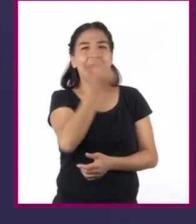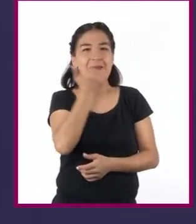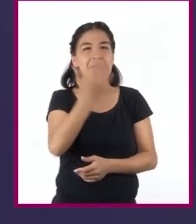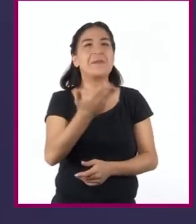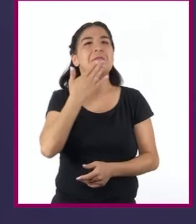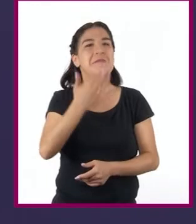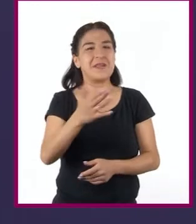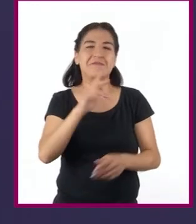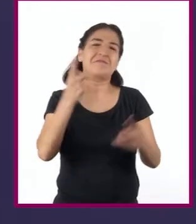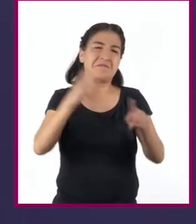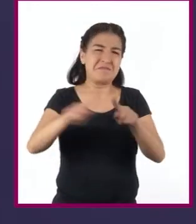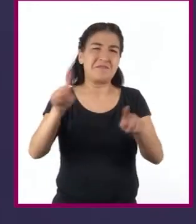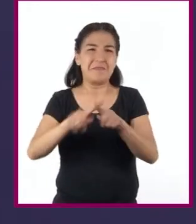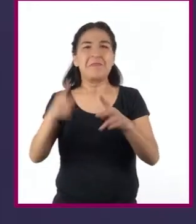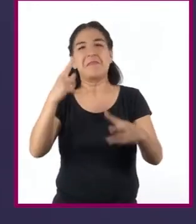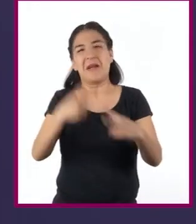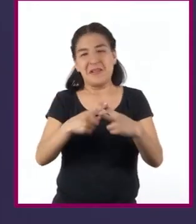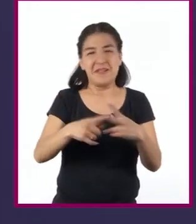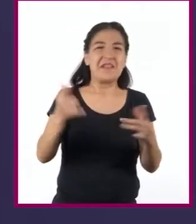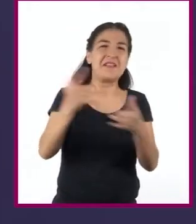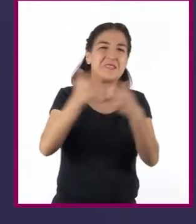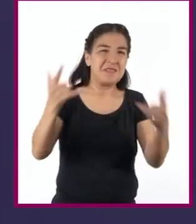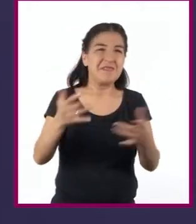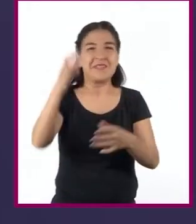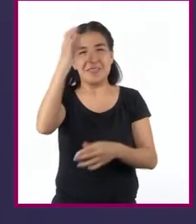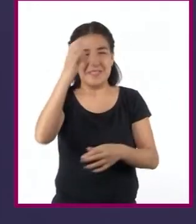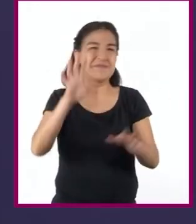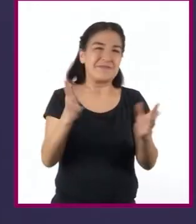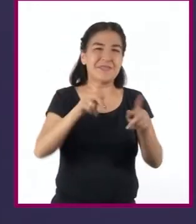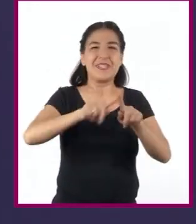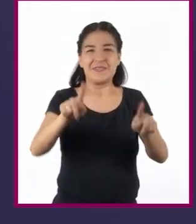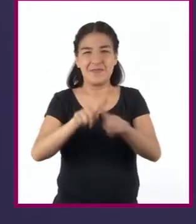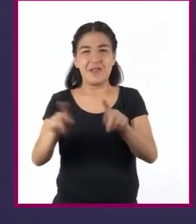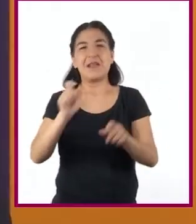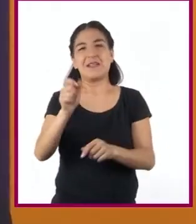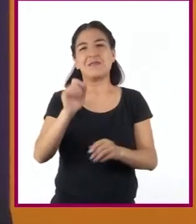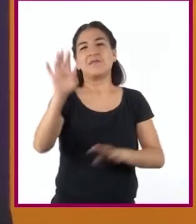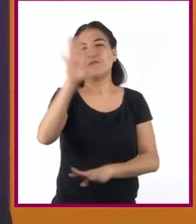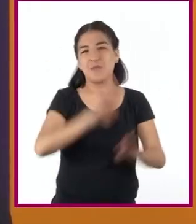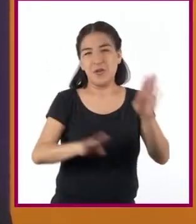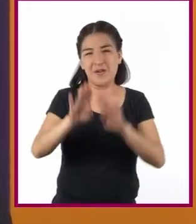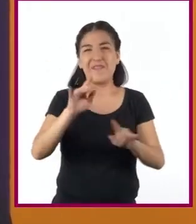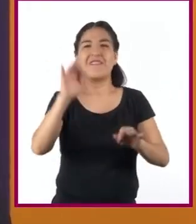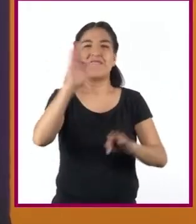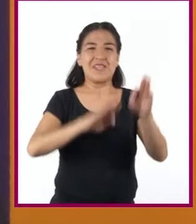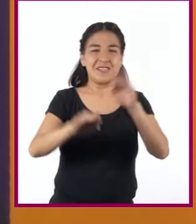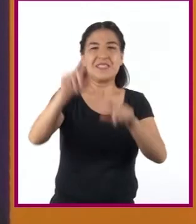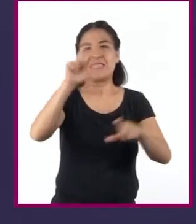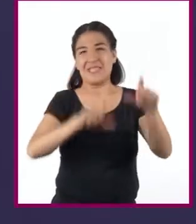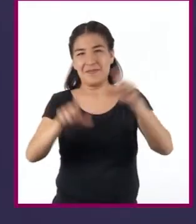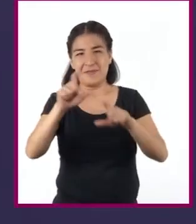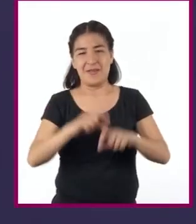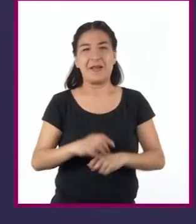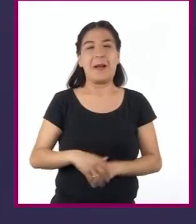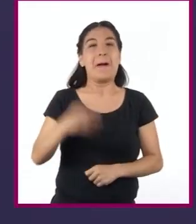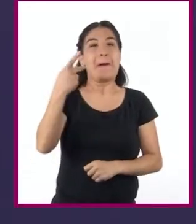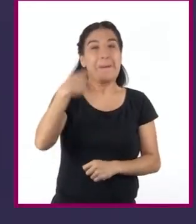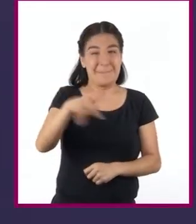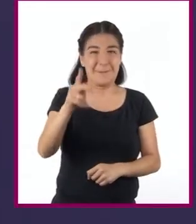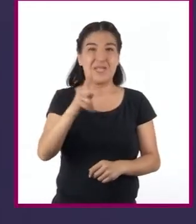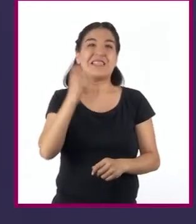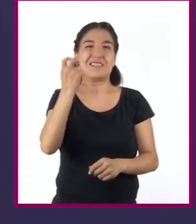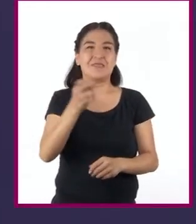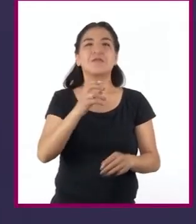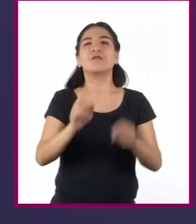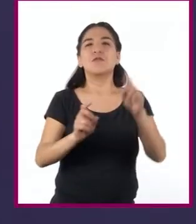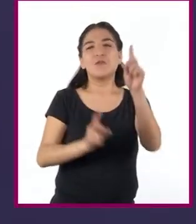distintas asignaturas. Es más común este tipo de textos en biología, física y química, pero sin duda,